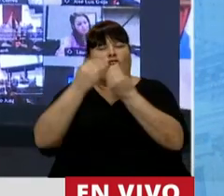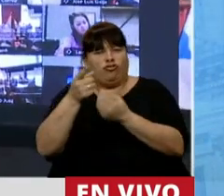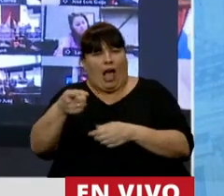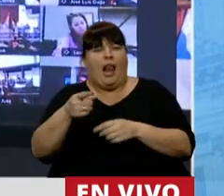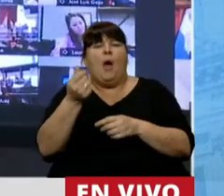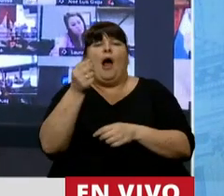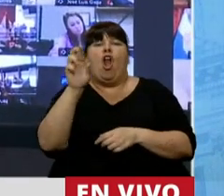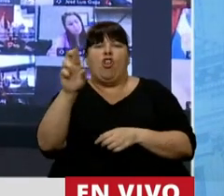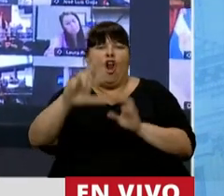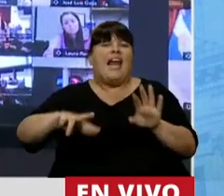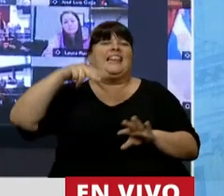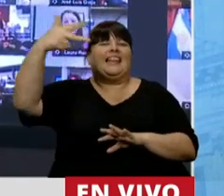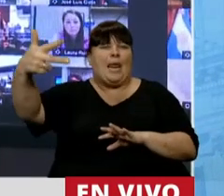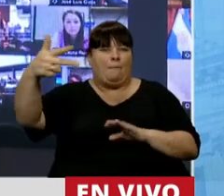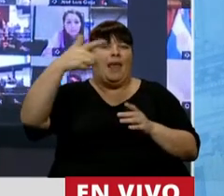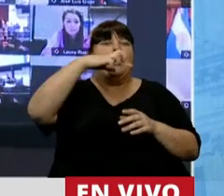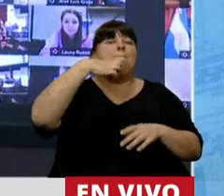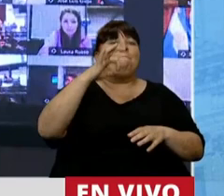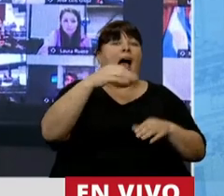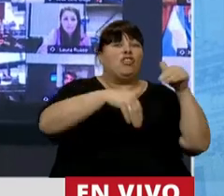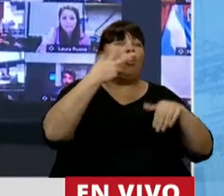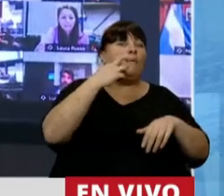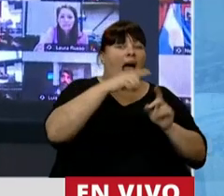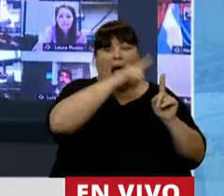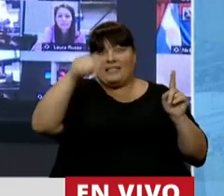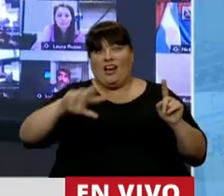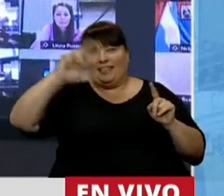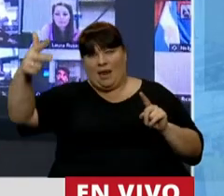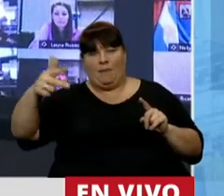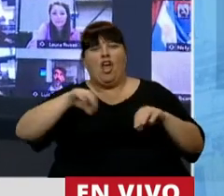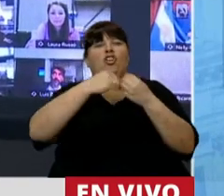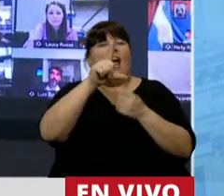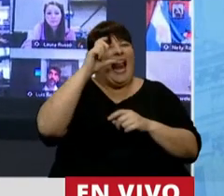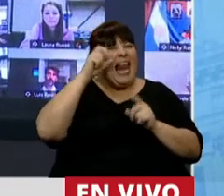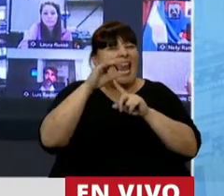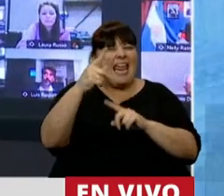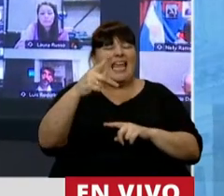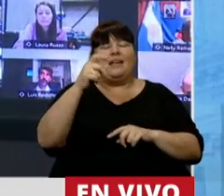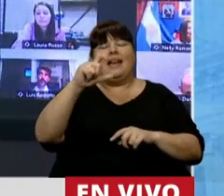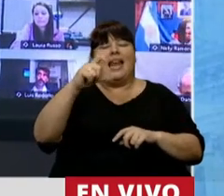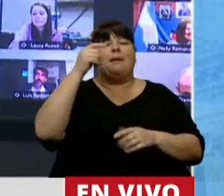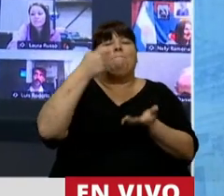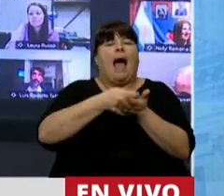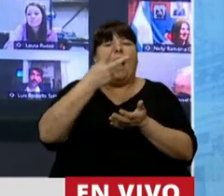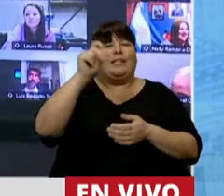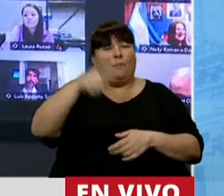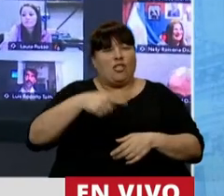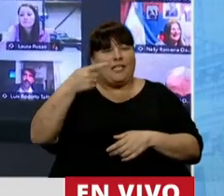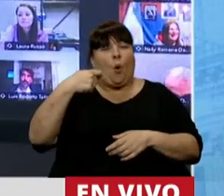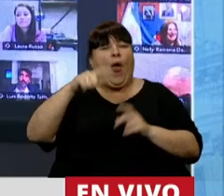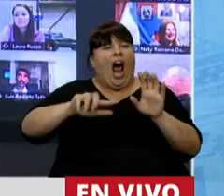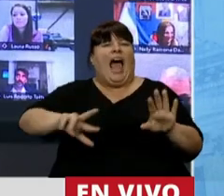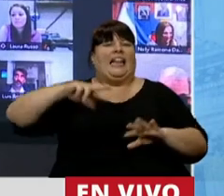El valor de dólar se triplicó desde las PASO 2019. El stock de la LELIC que iban a pagar el 20% a los jubilados se